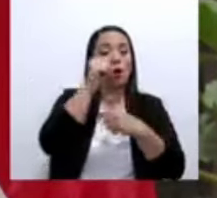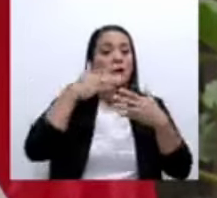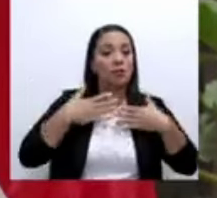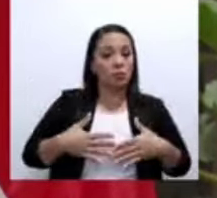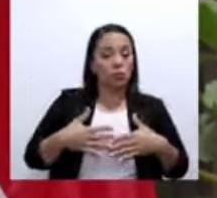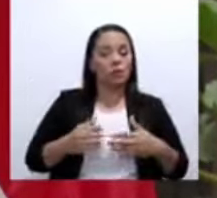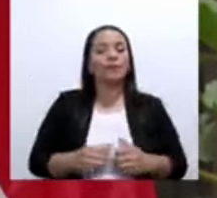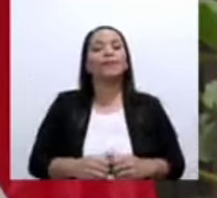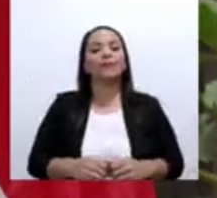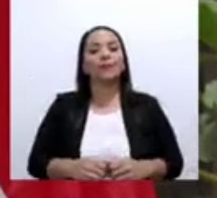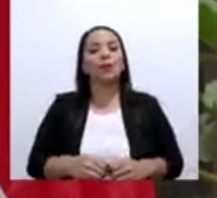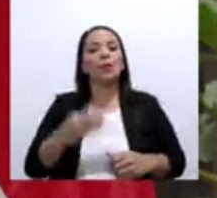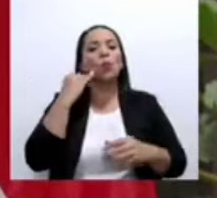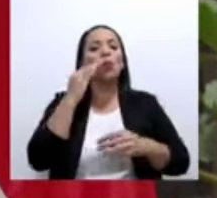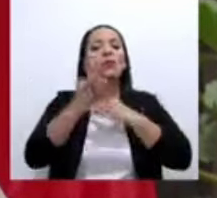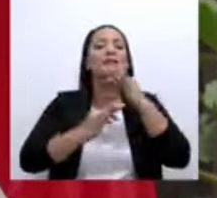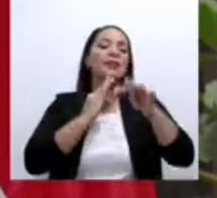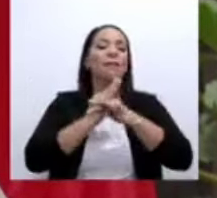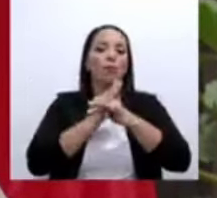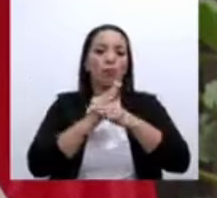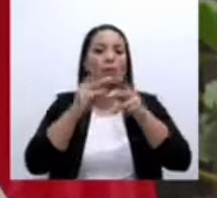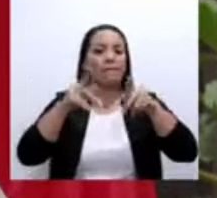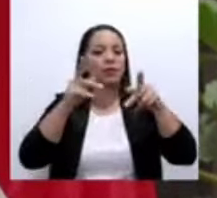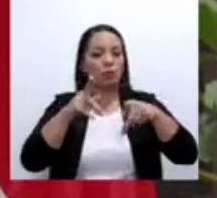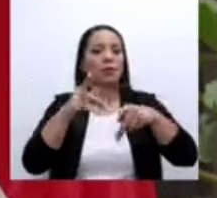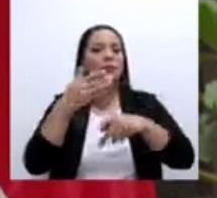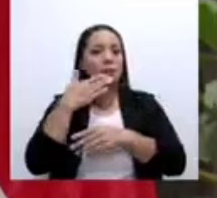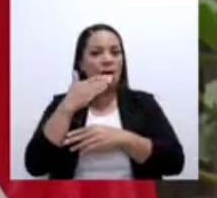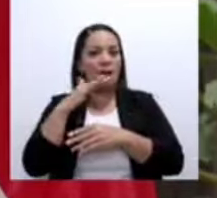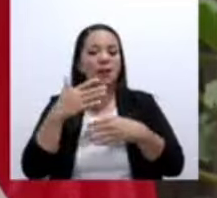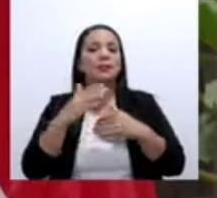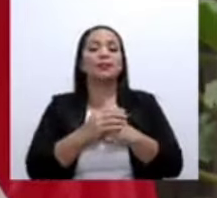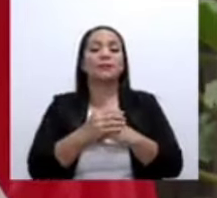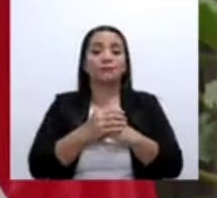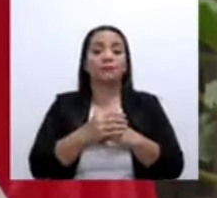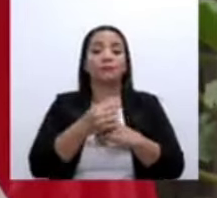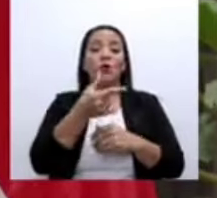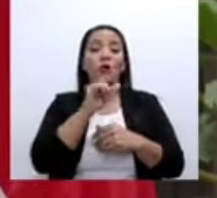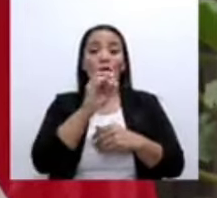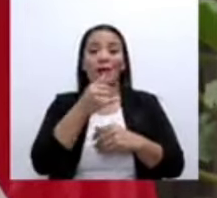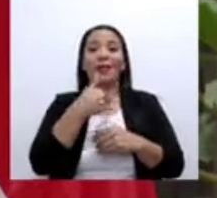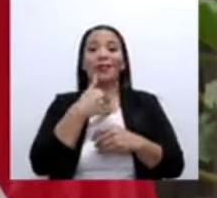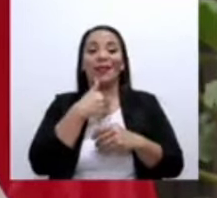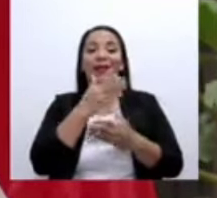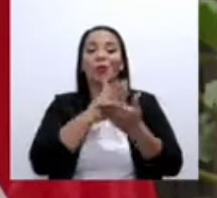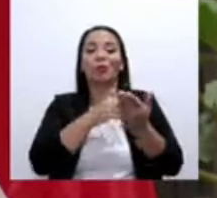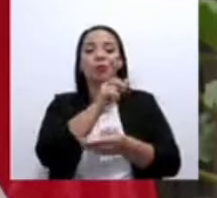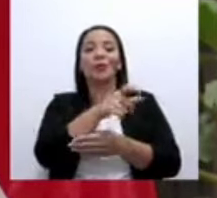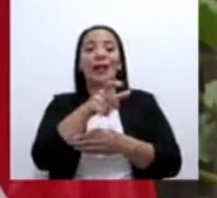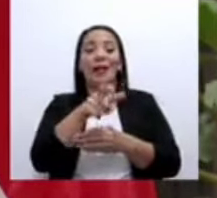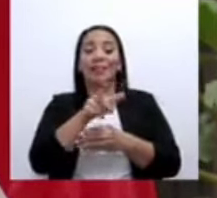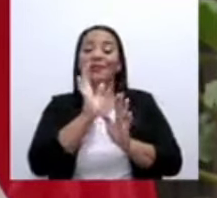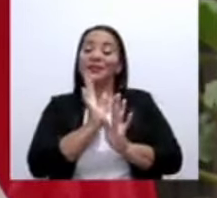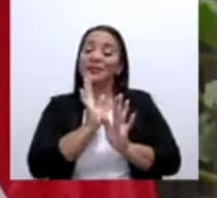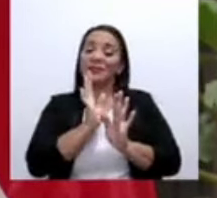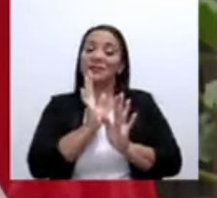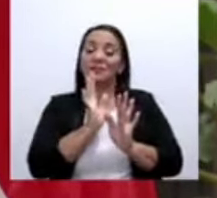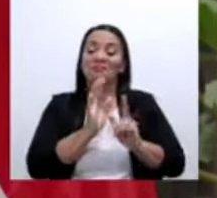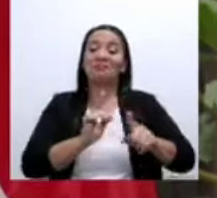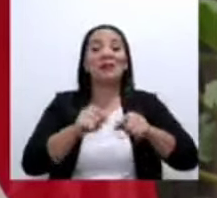precisamente por el tipo de criminales que doña Gloria tiene como clientes. Esto no es un tema personal,